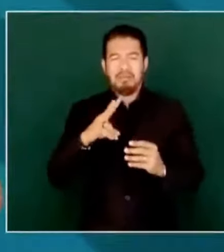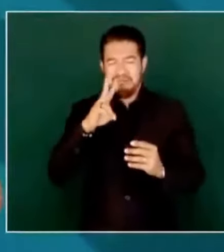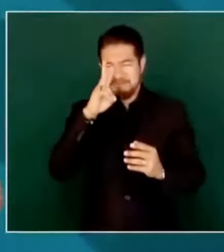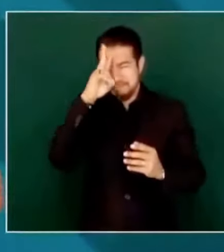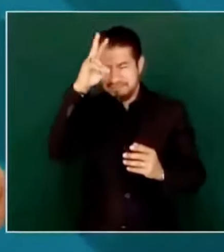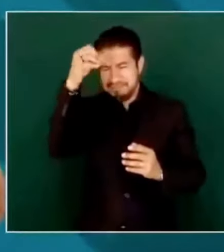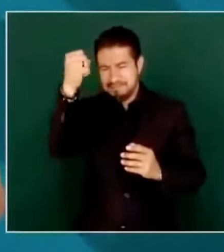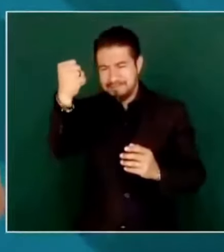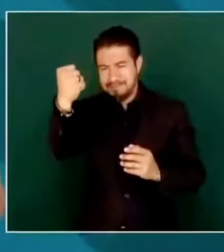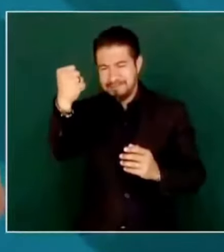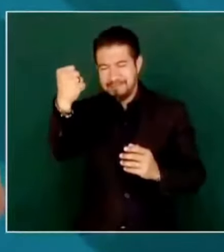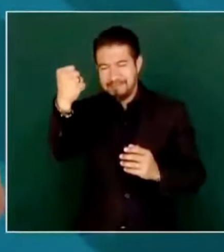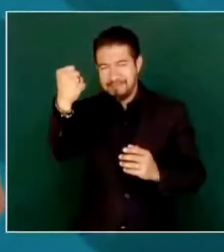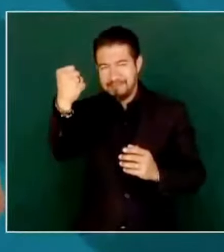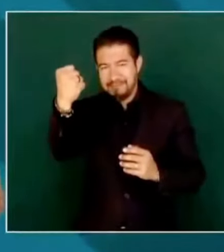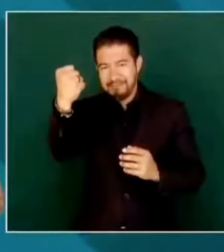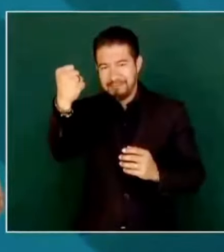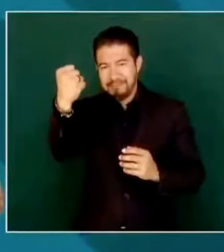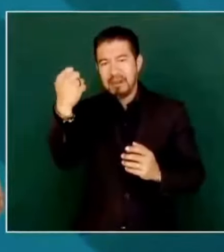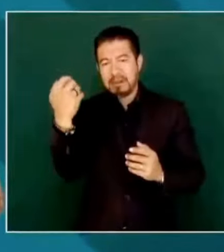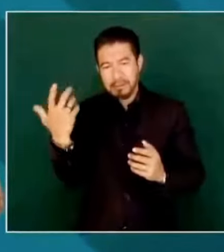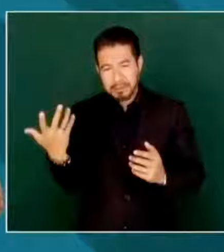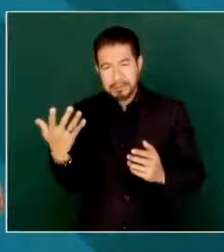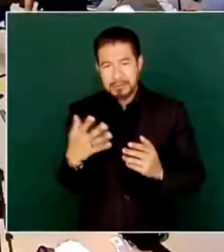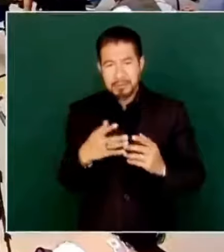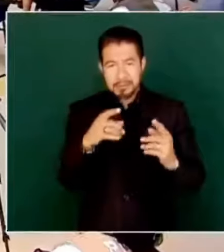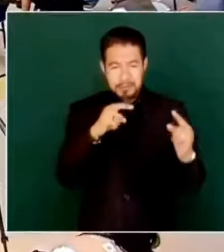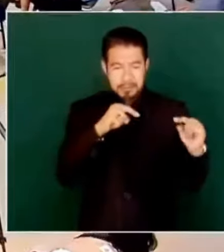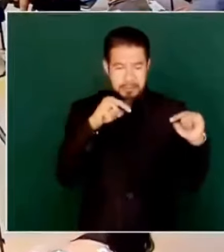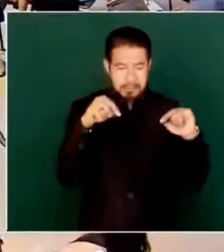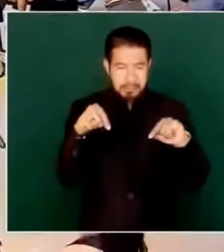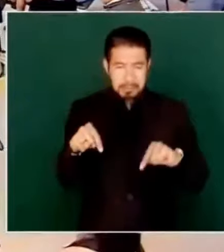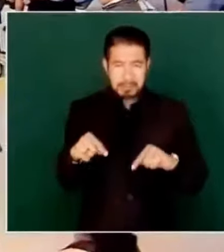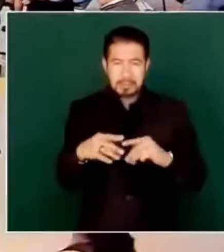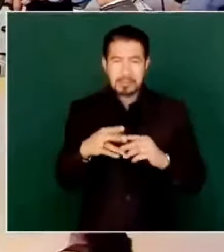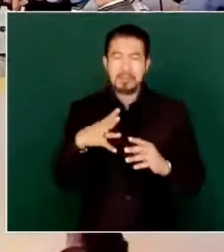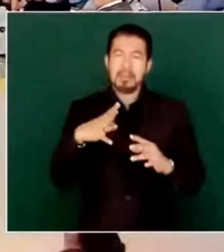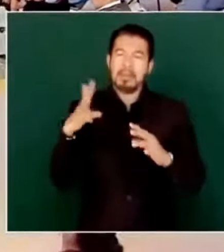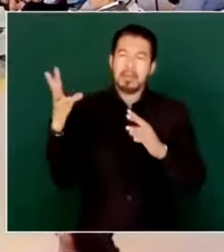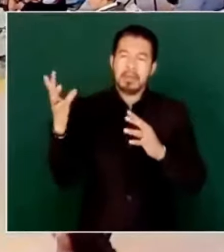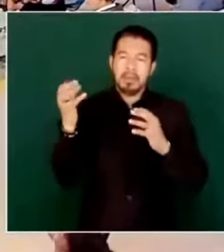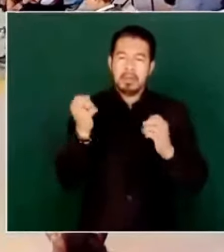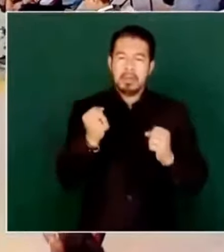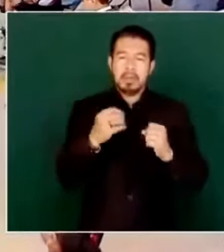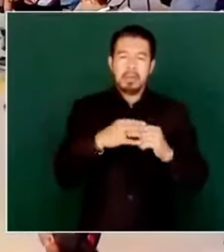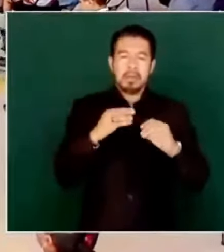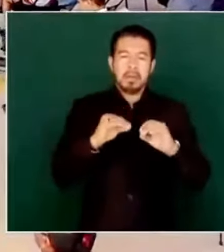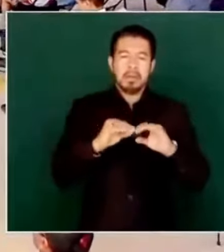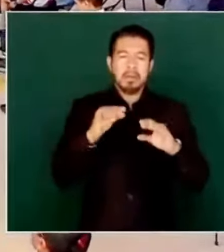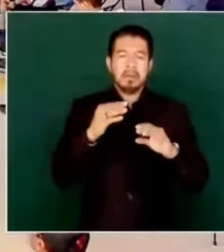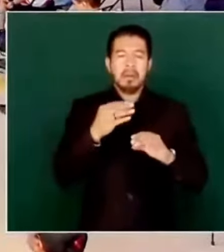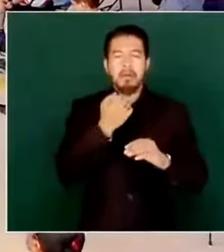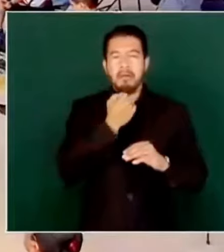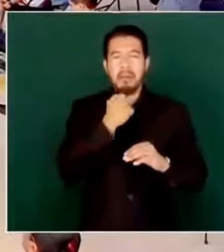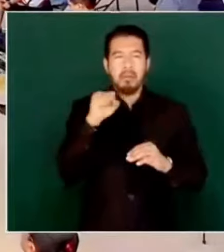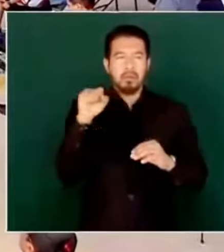O así como trajeron a los periodistas estos famosos a decirles que yo era